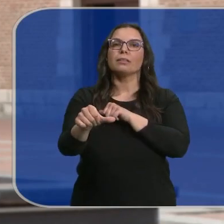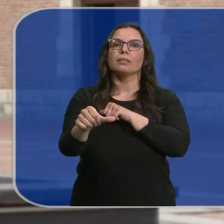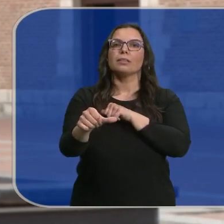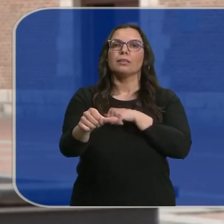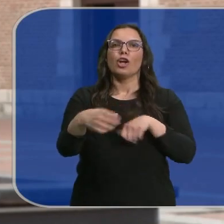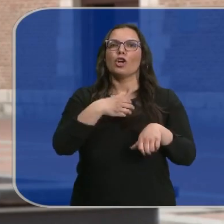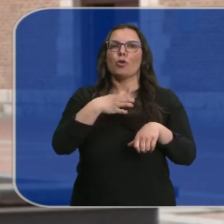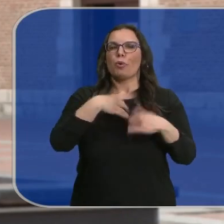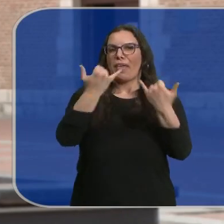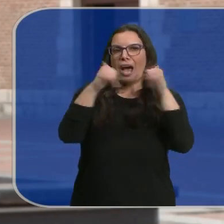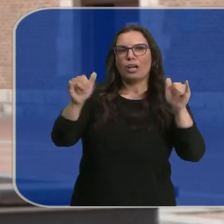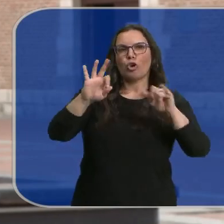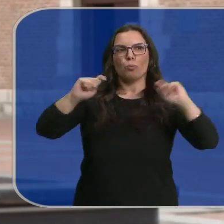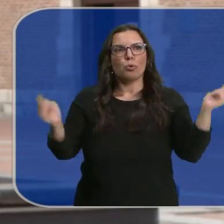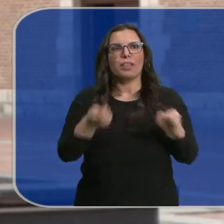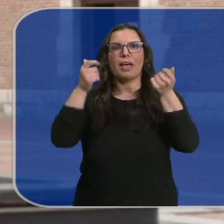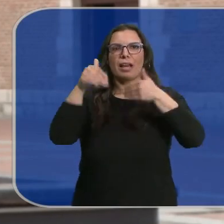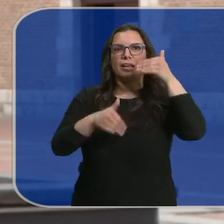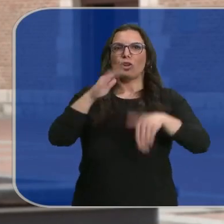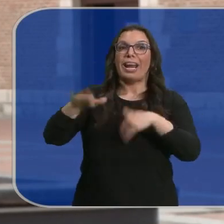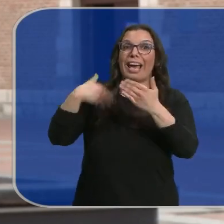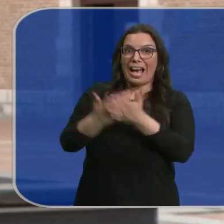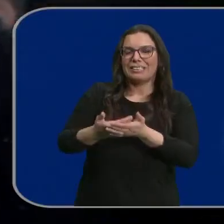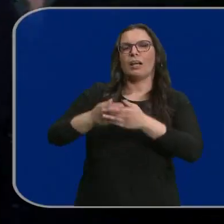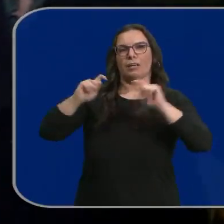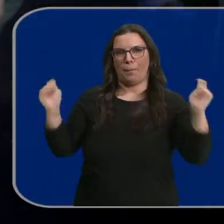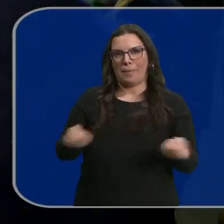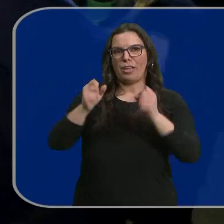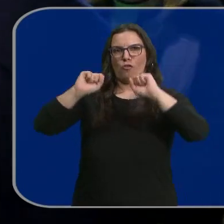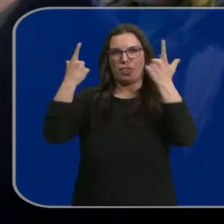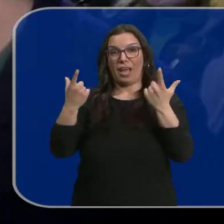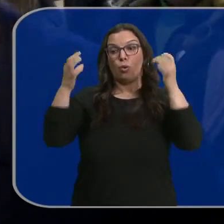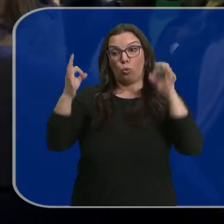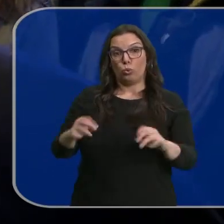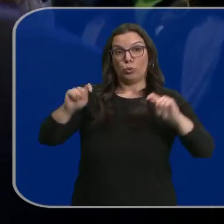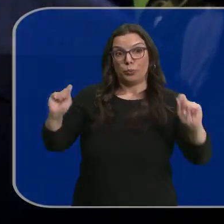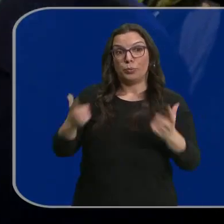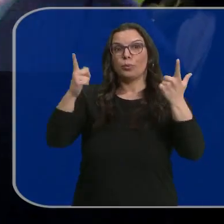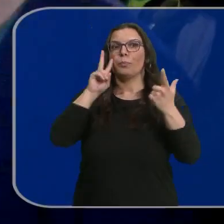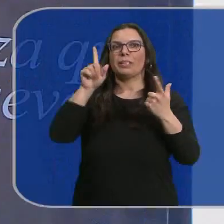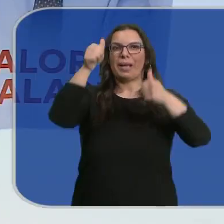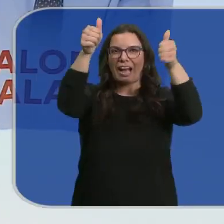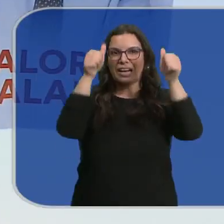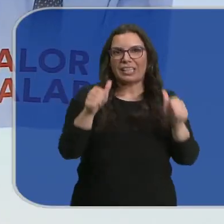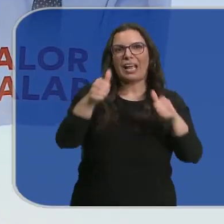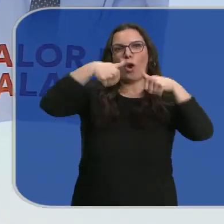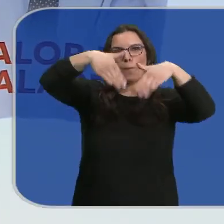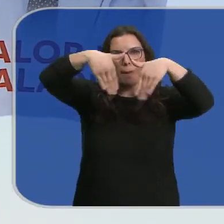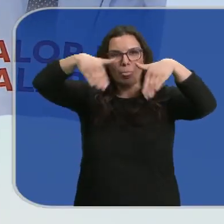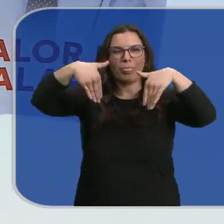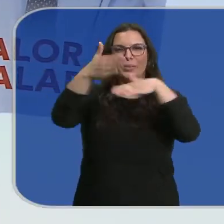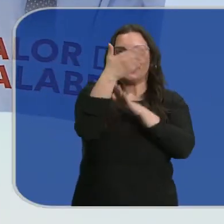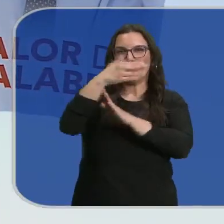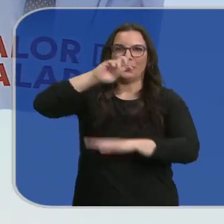acto ni ninguna publicidad electoral hasta el inicio de la campaña electoral. Momento en el que también aparecerán carteles y banderolas